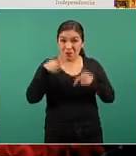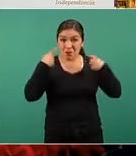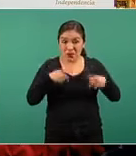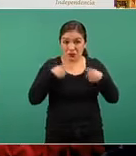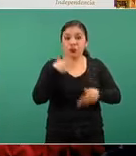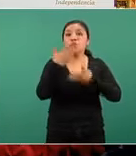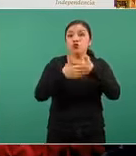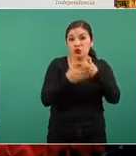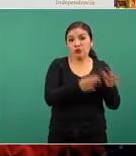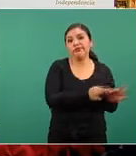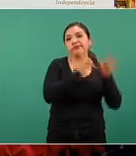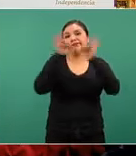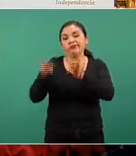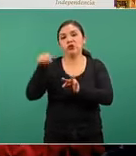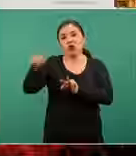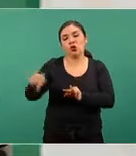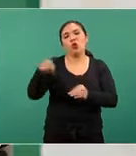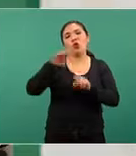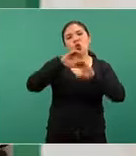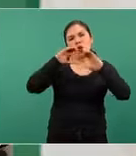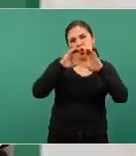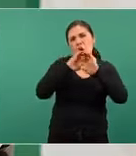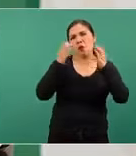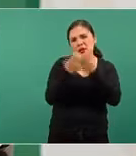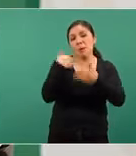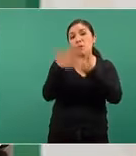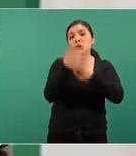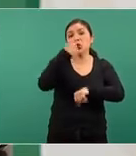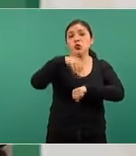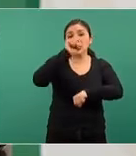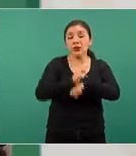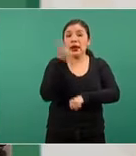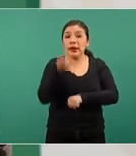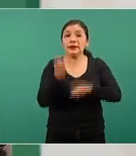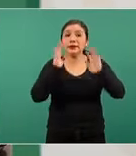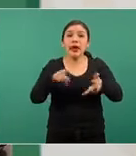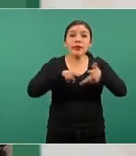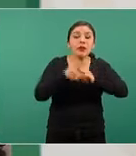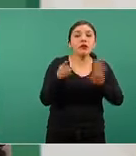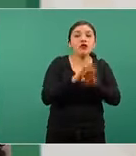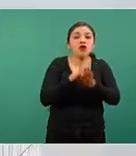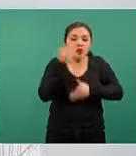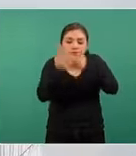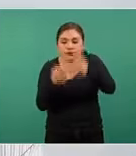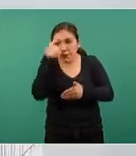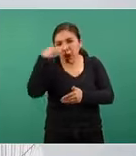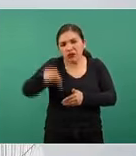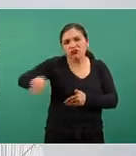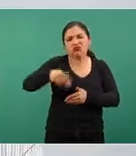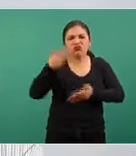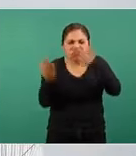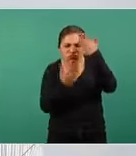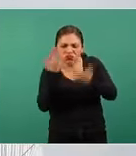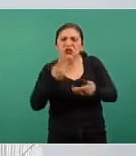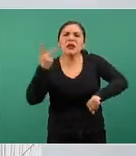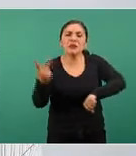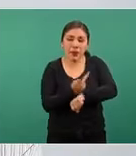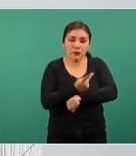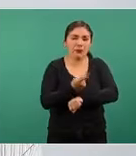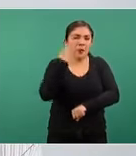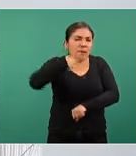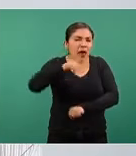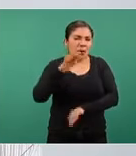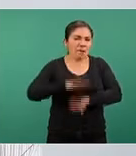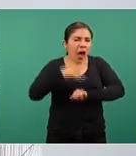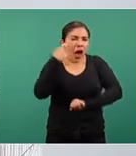este Comité Nacional de Expertos la próxima semana entonces iniciará el proceso de dictaminación en gran mayoría